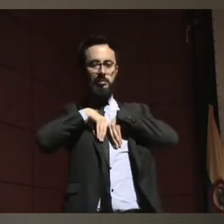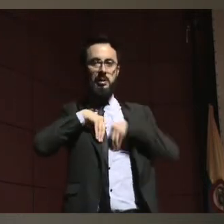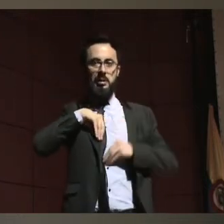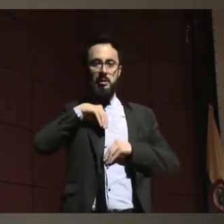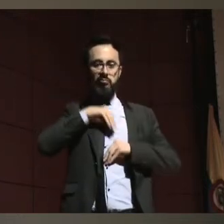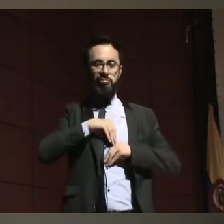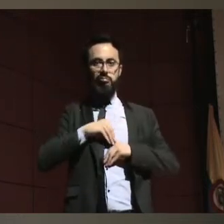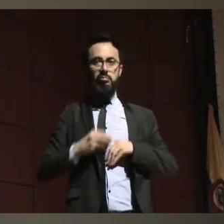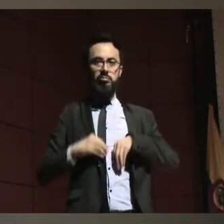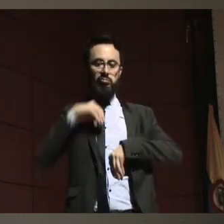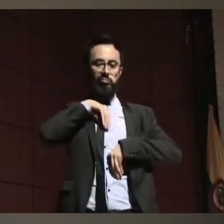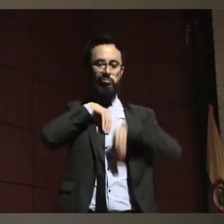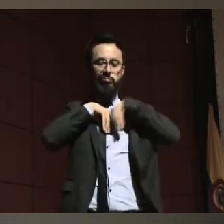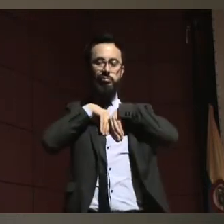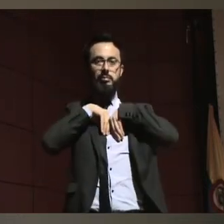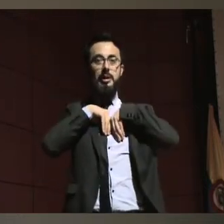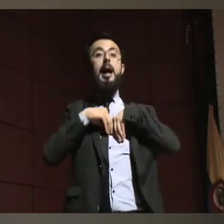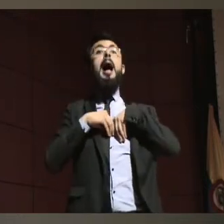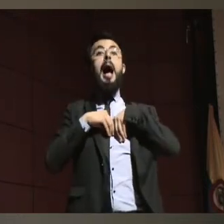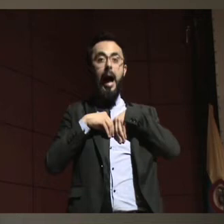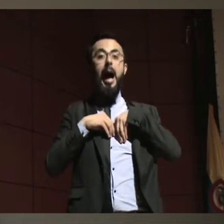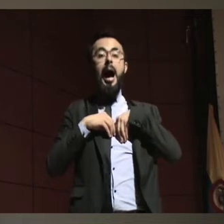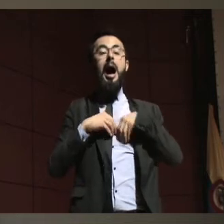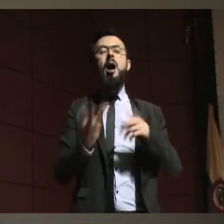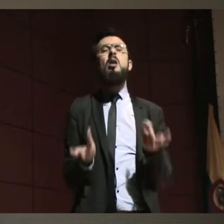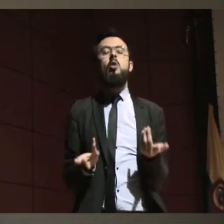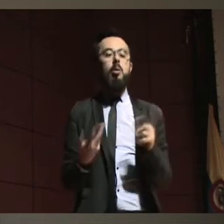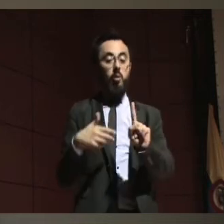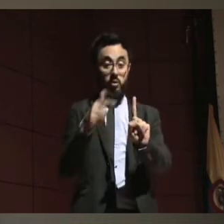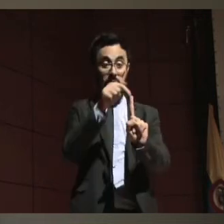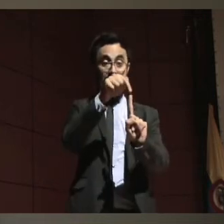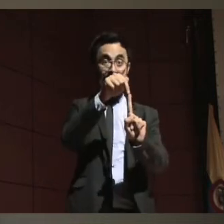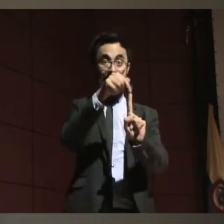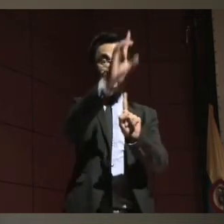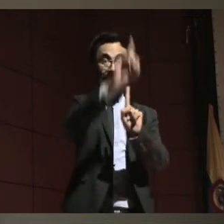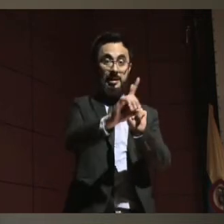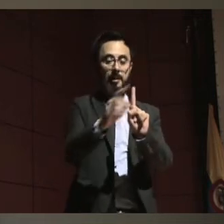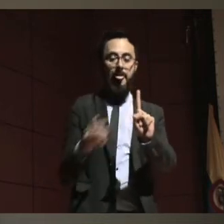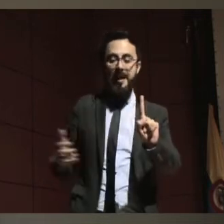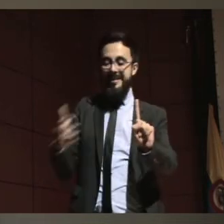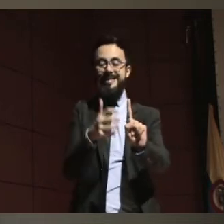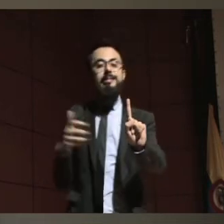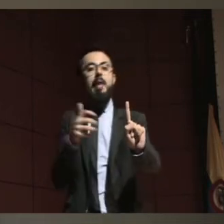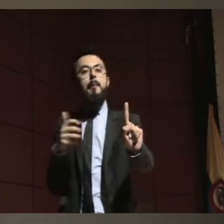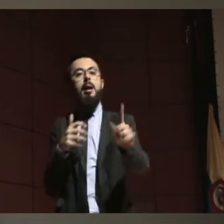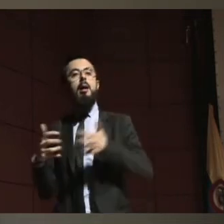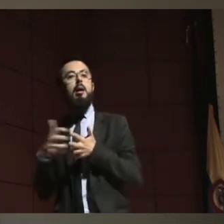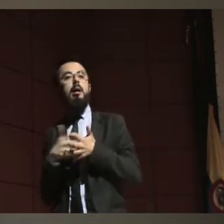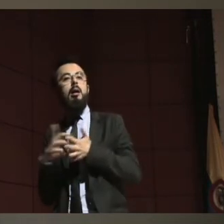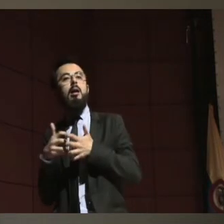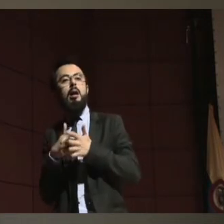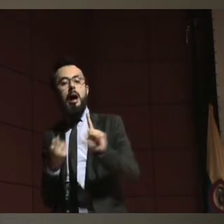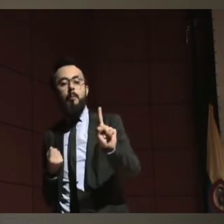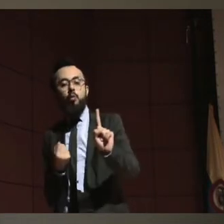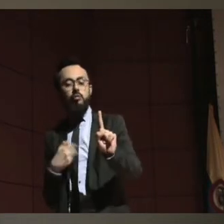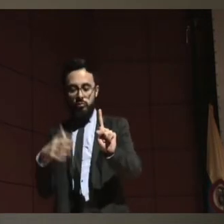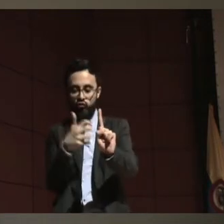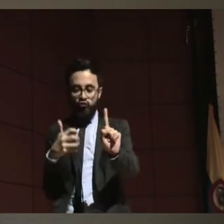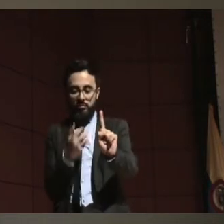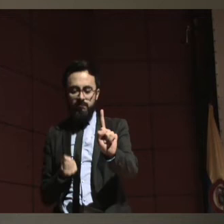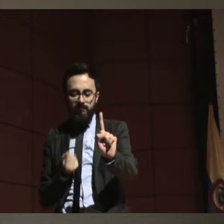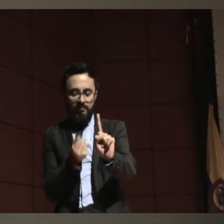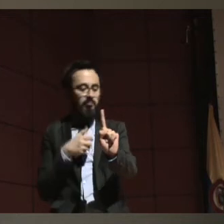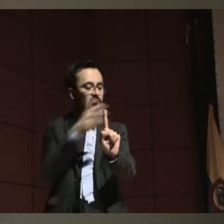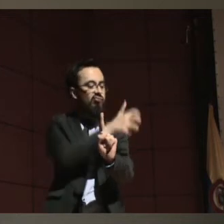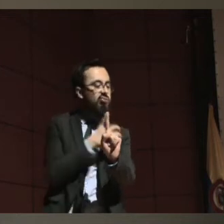de los sistemas de apoyo se logra esa interacción de una forma positiva. O sea que